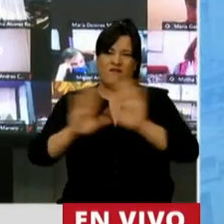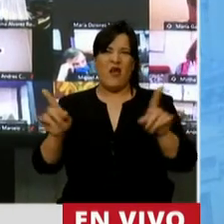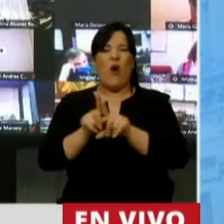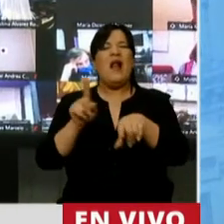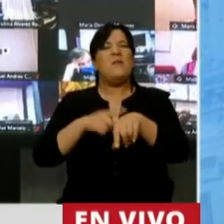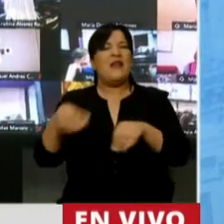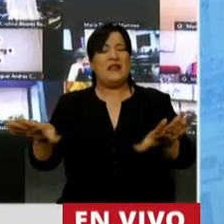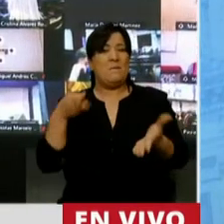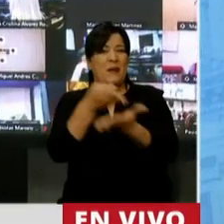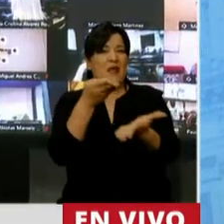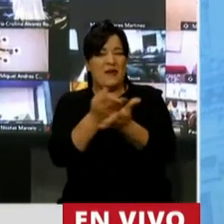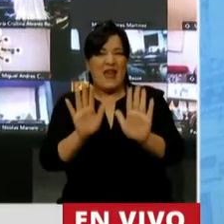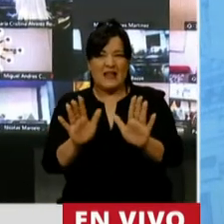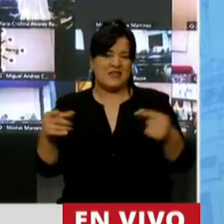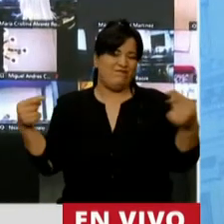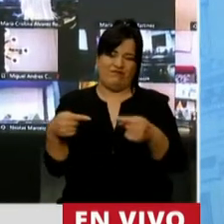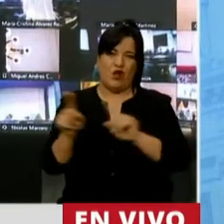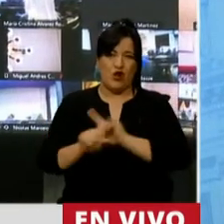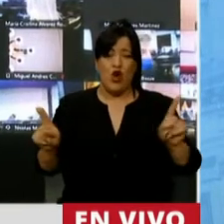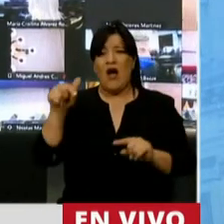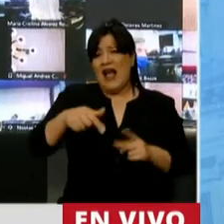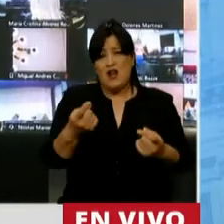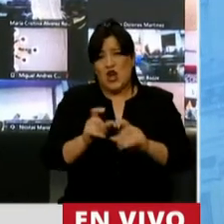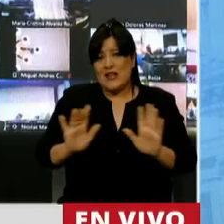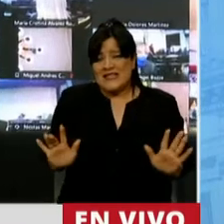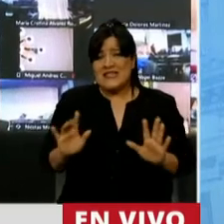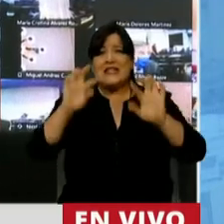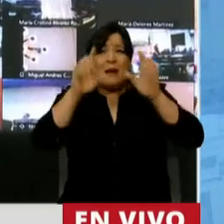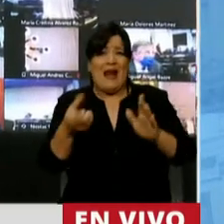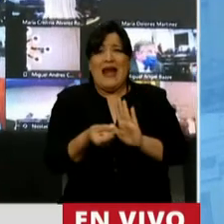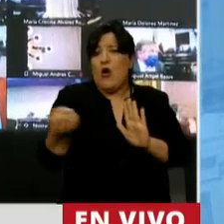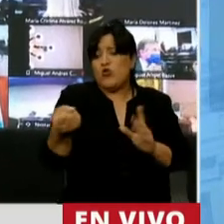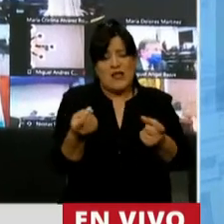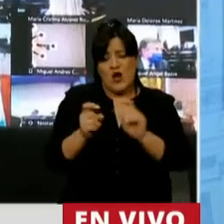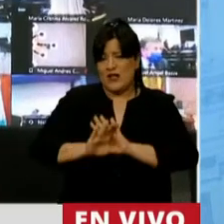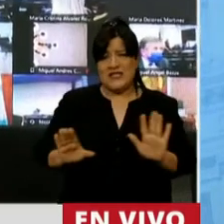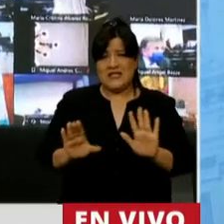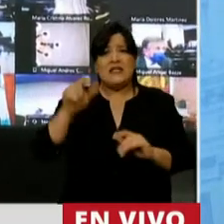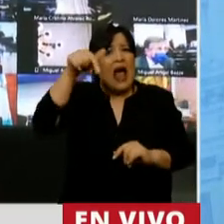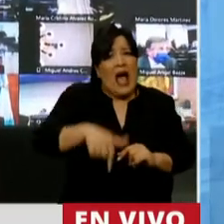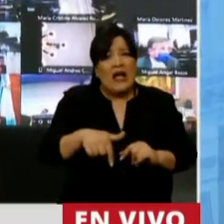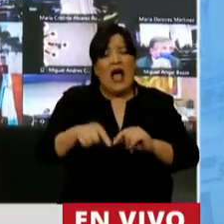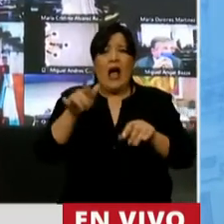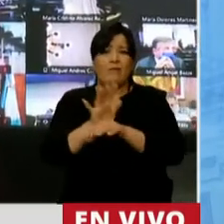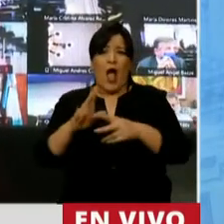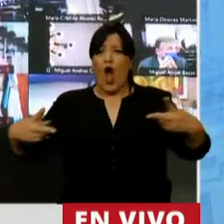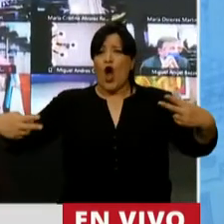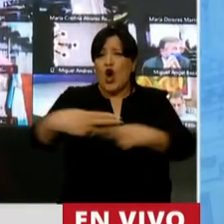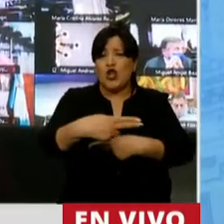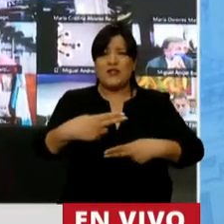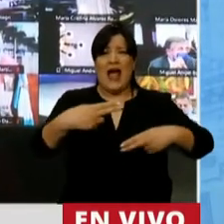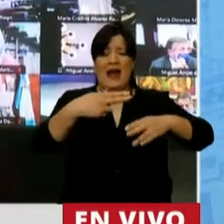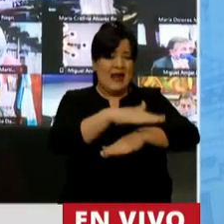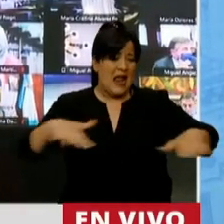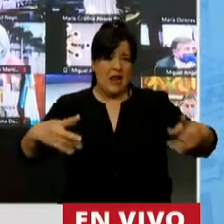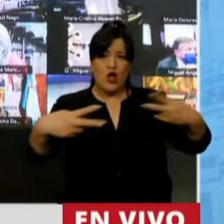pidiéndole eso a este gobierno. Acá no hace falta un plan de ajuste. Acá no venimos a recortar a la niñez.